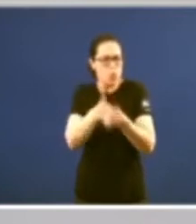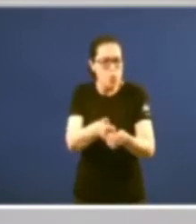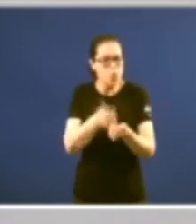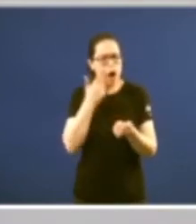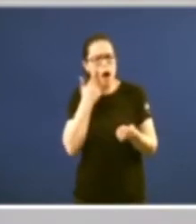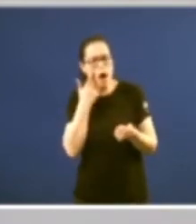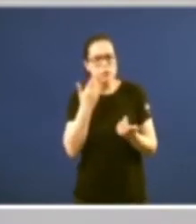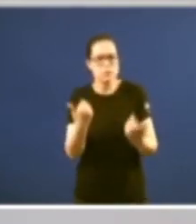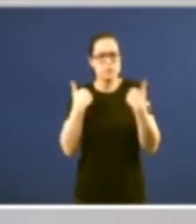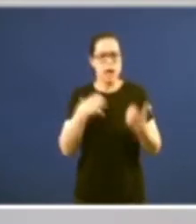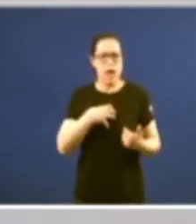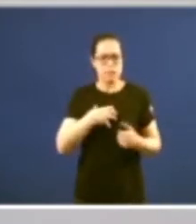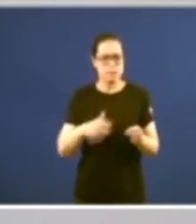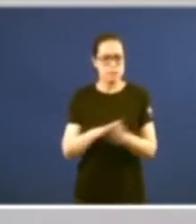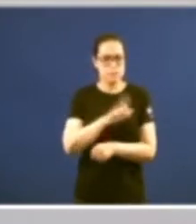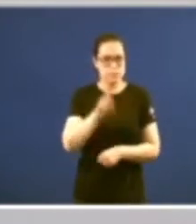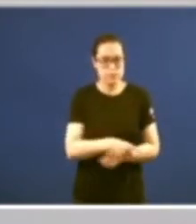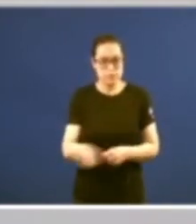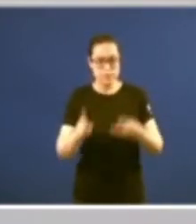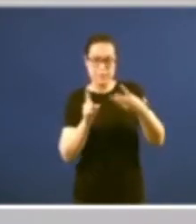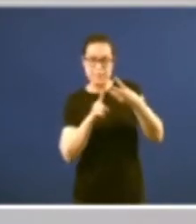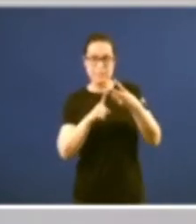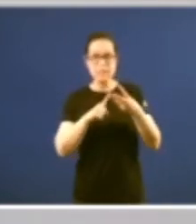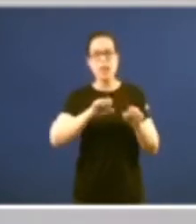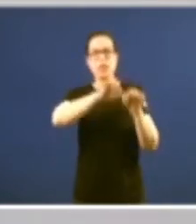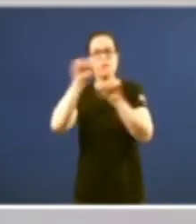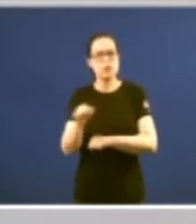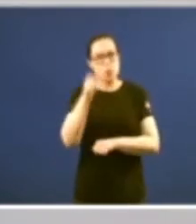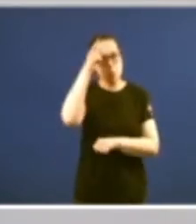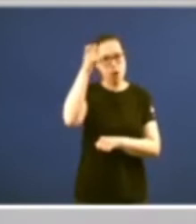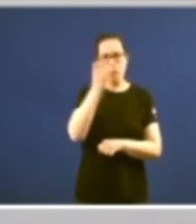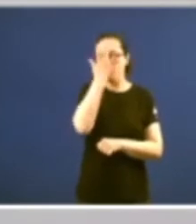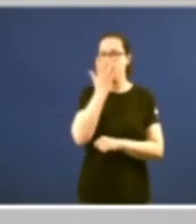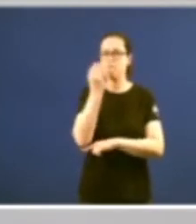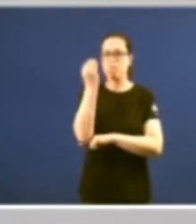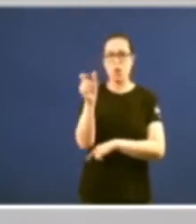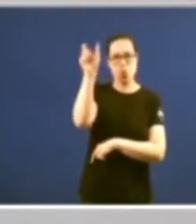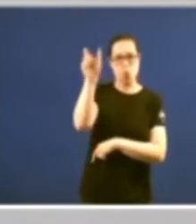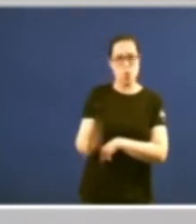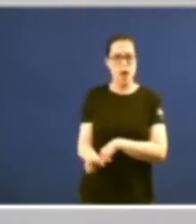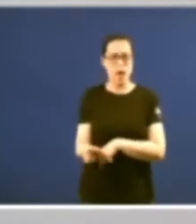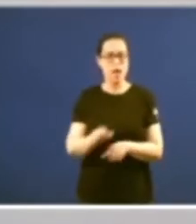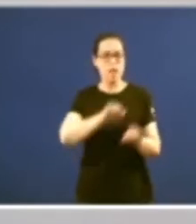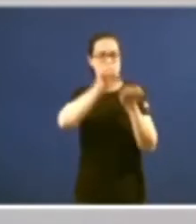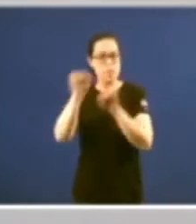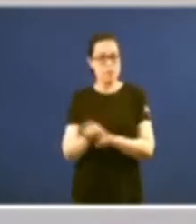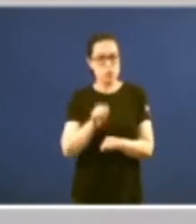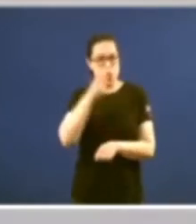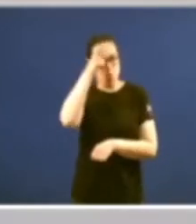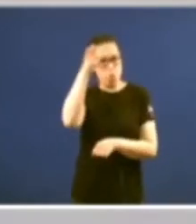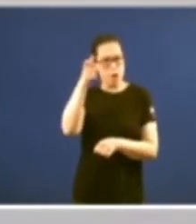competencias la figura del valedor de pobo donde a imagen y semejanza del defensor del pueblo a nivel estatal